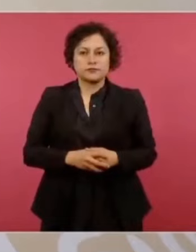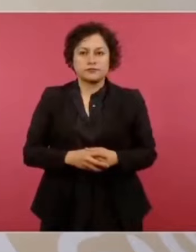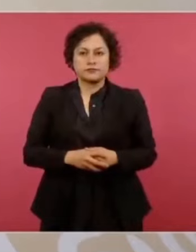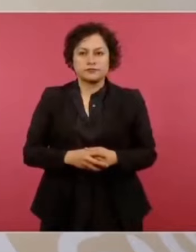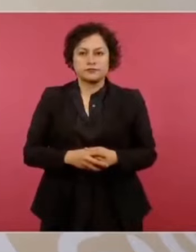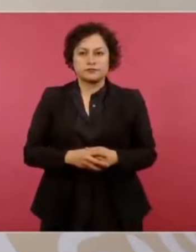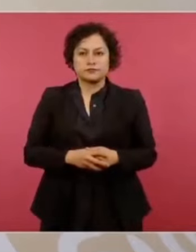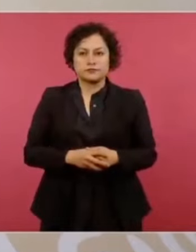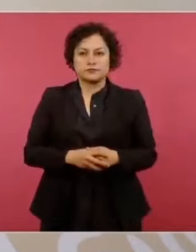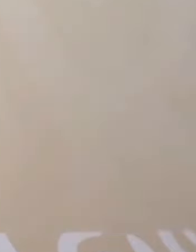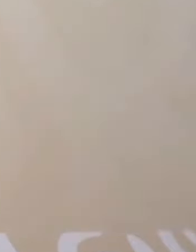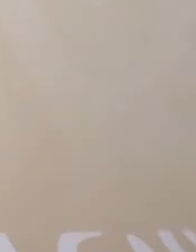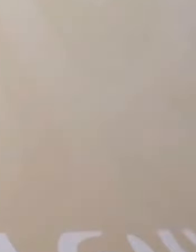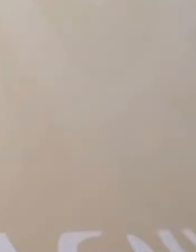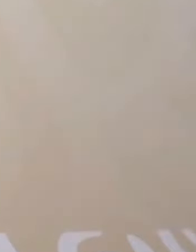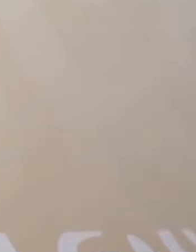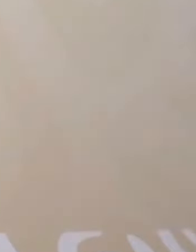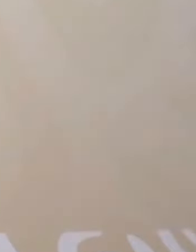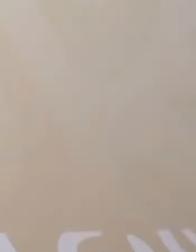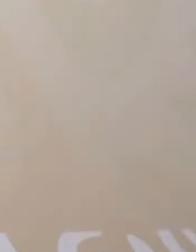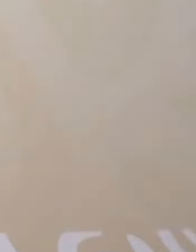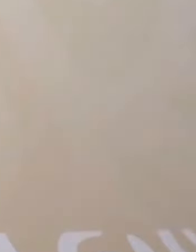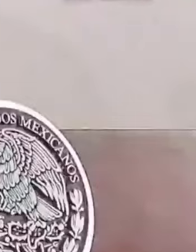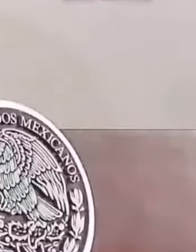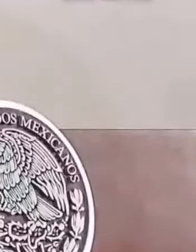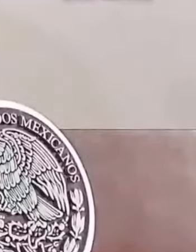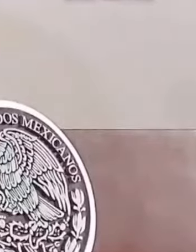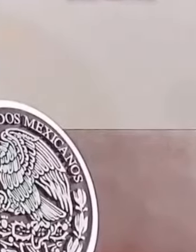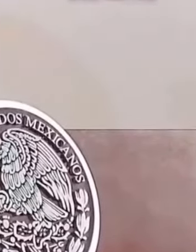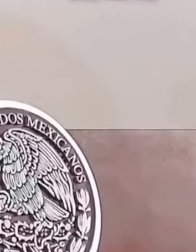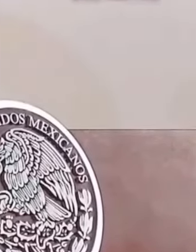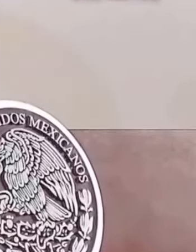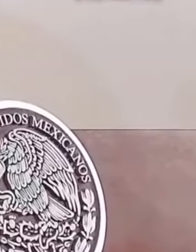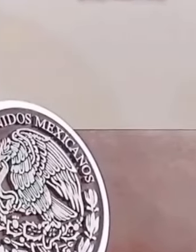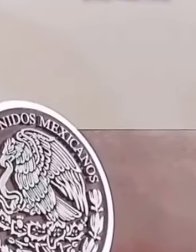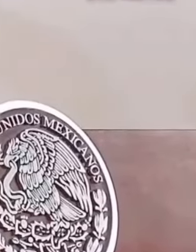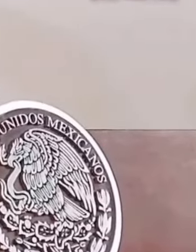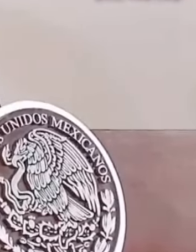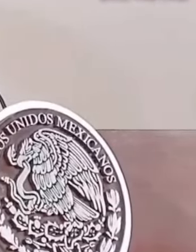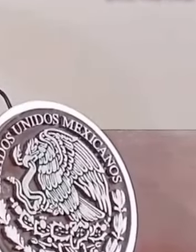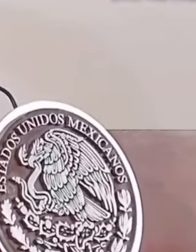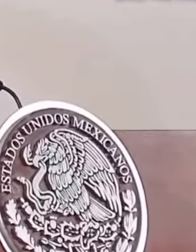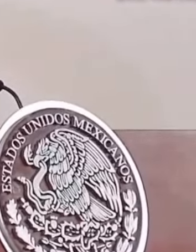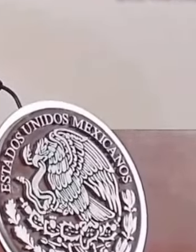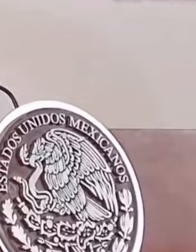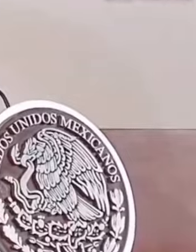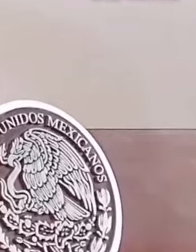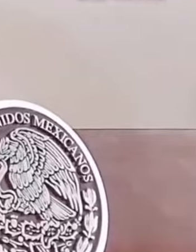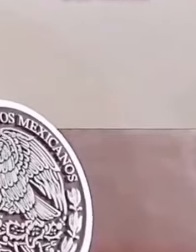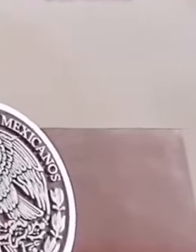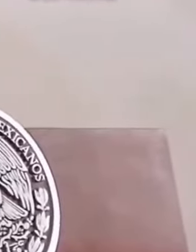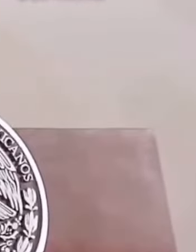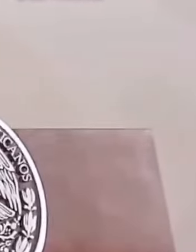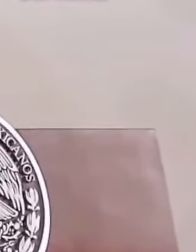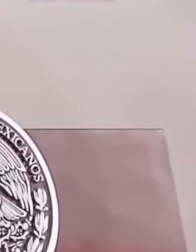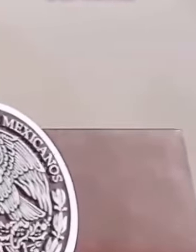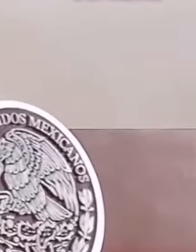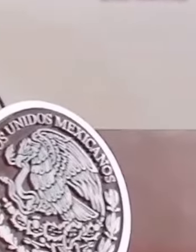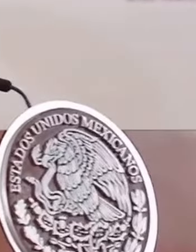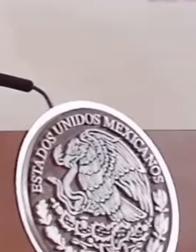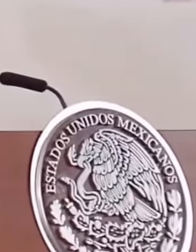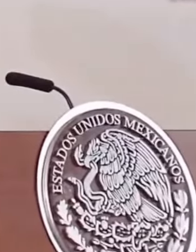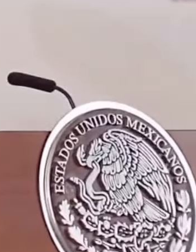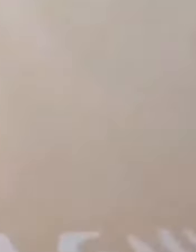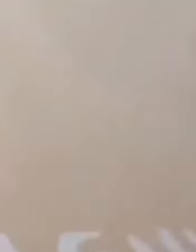Y, en este caso, llegar al extremo, porque díganme ustedes si no calienta